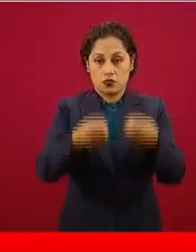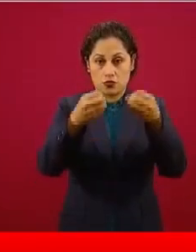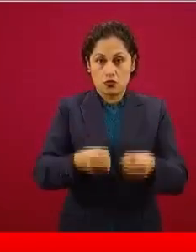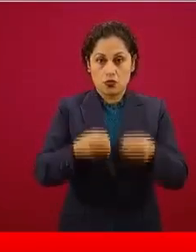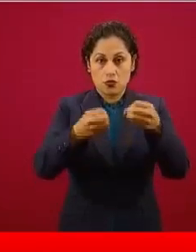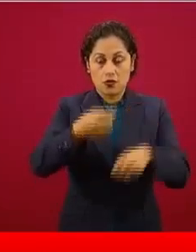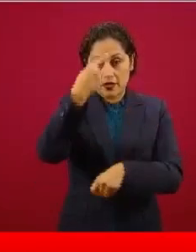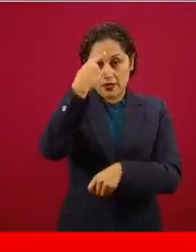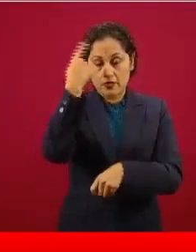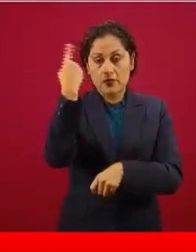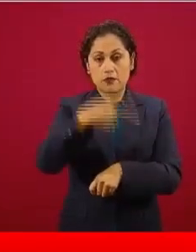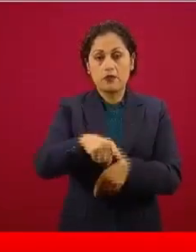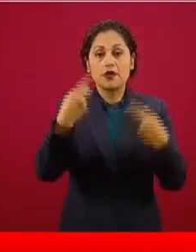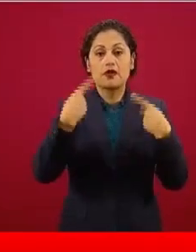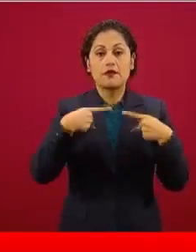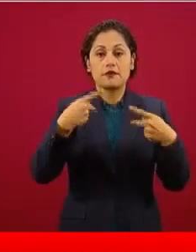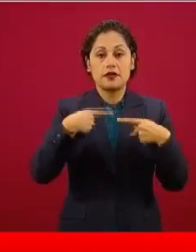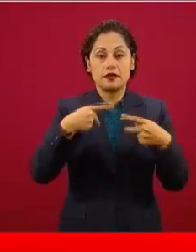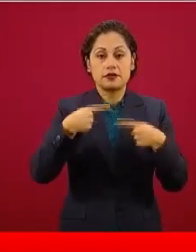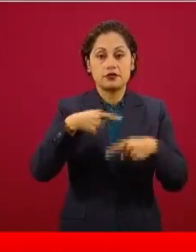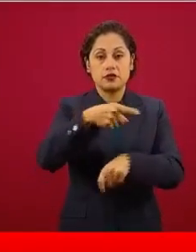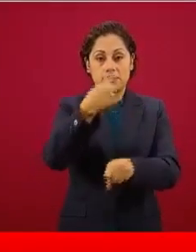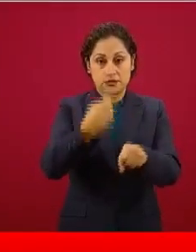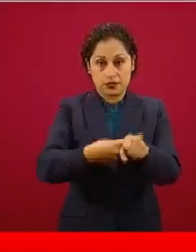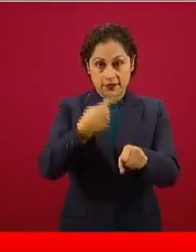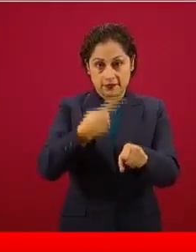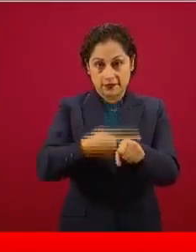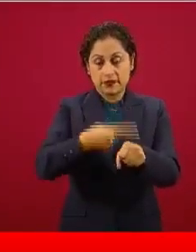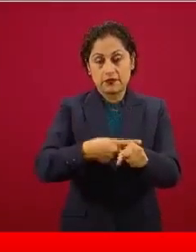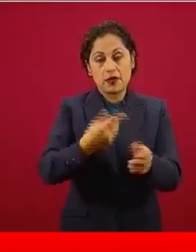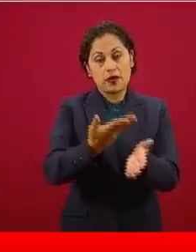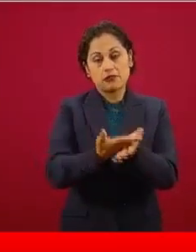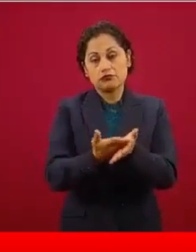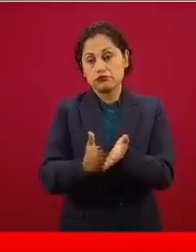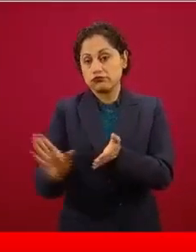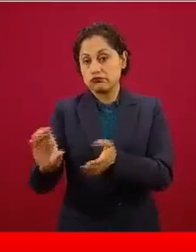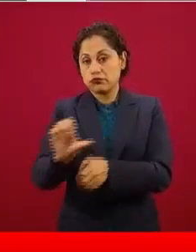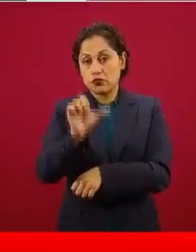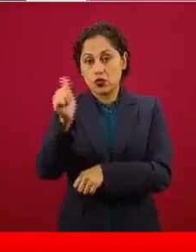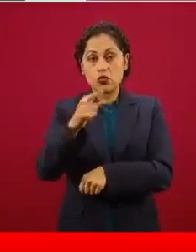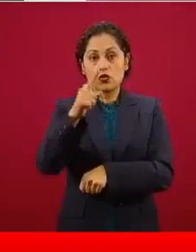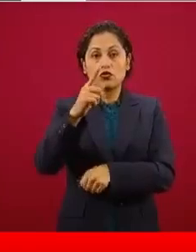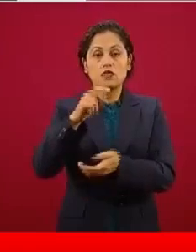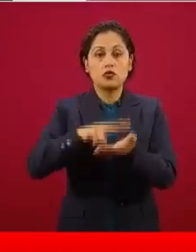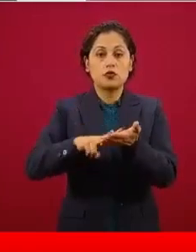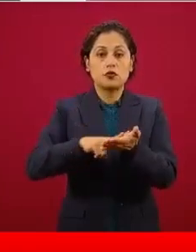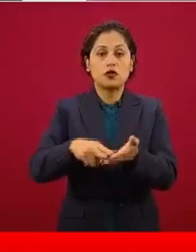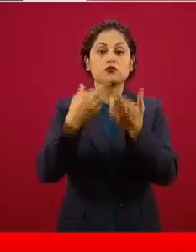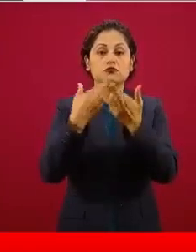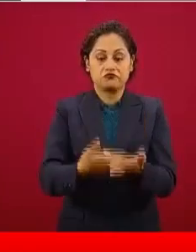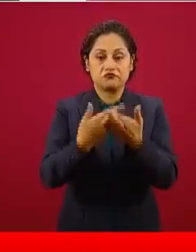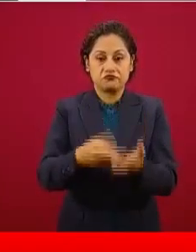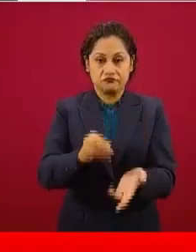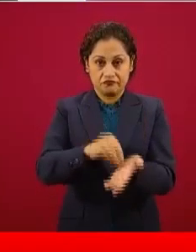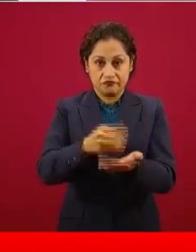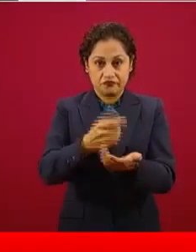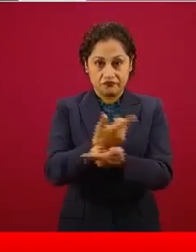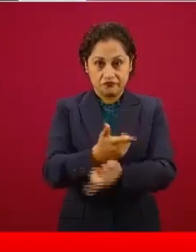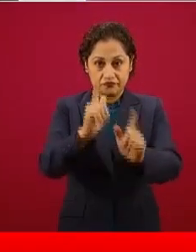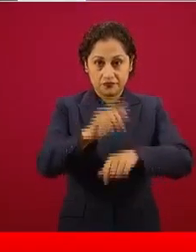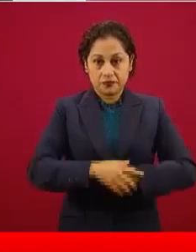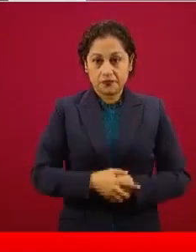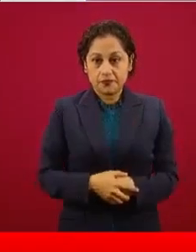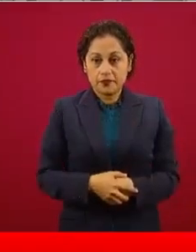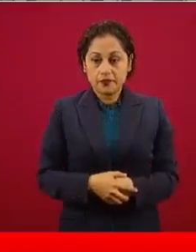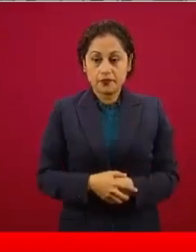a personas con enfermedad respiratoria aguda, pero el resto sigue todavía disponible. La siguiente lo que muestra es la